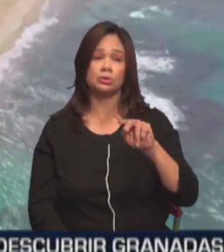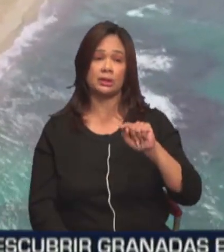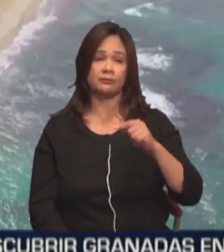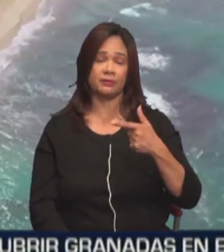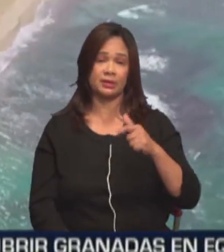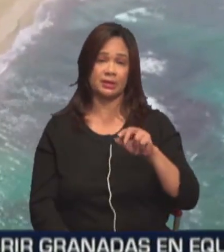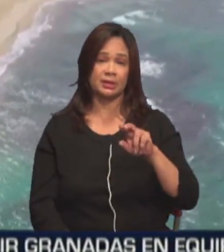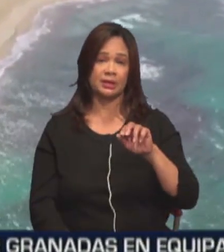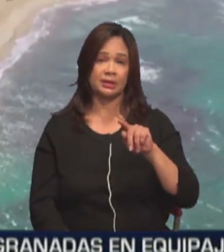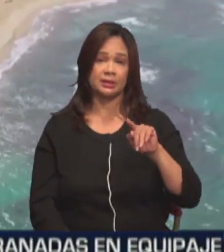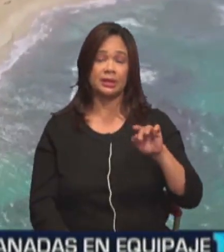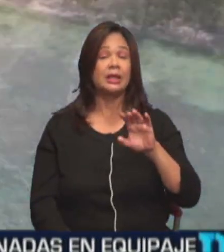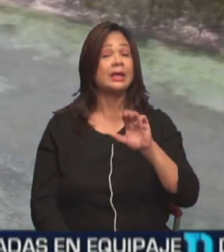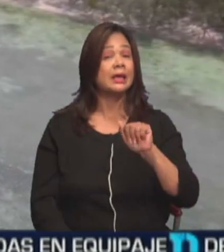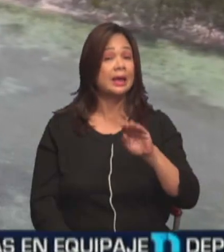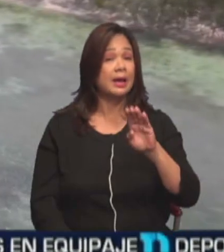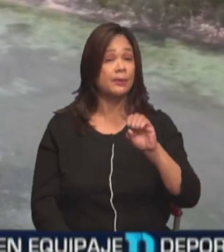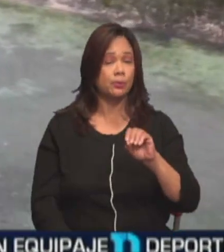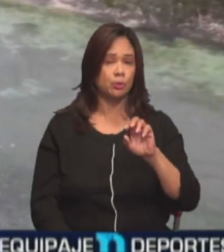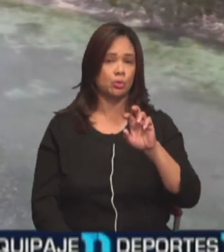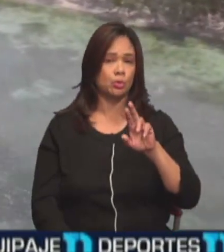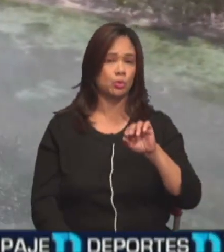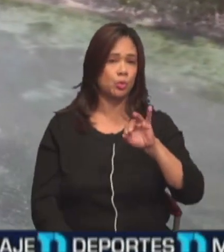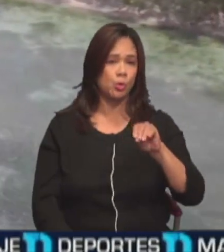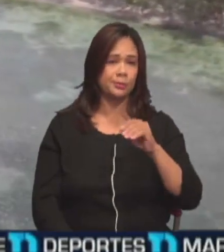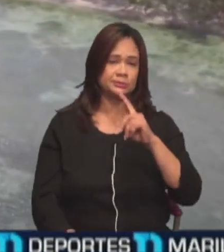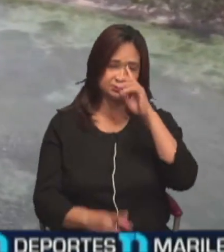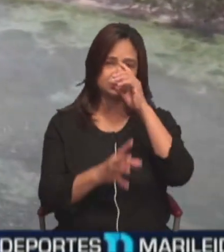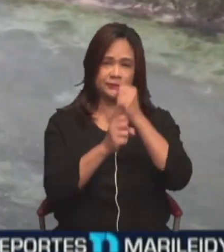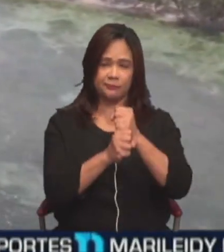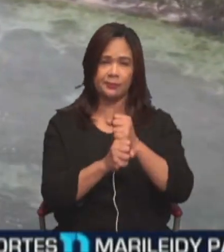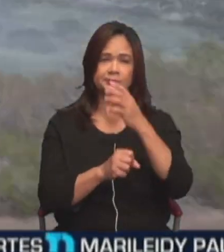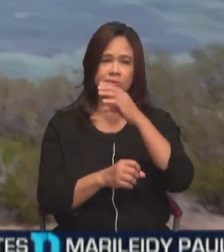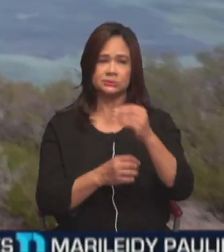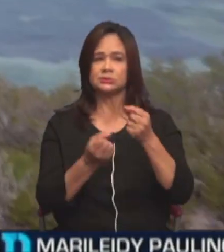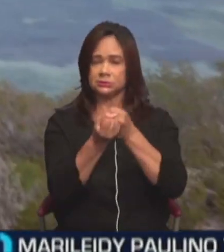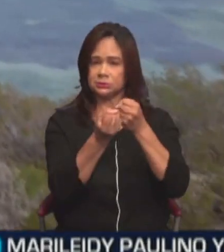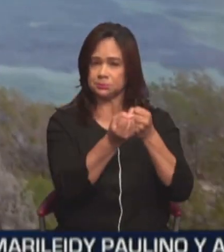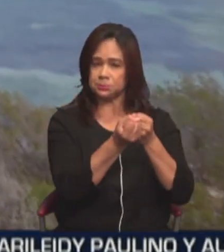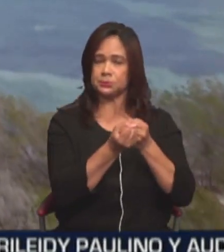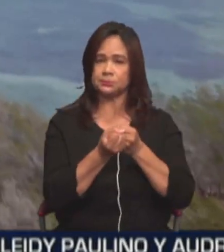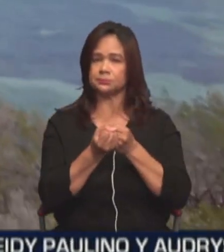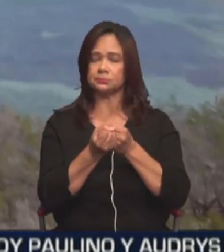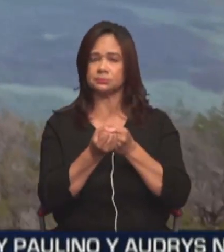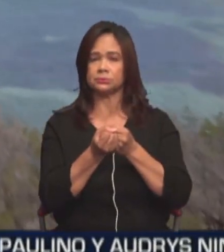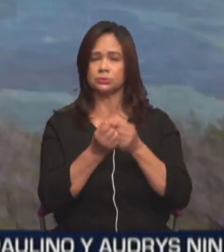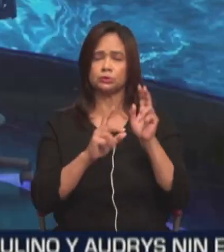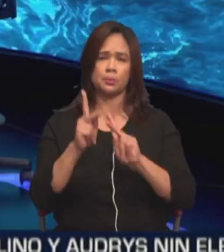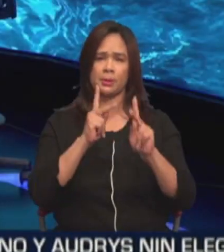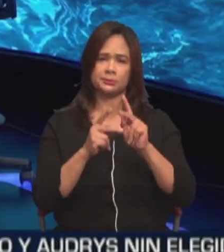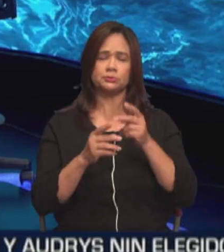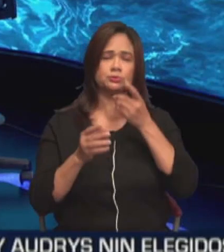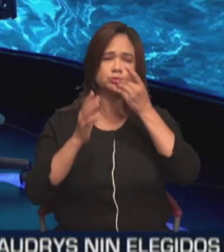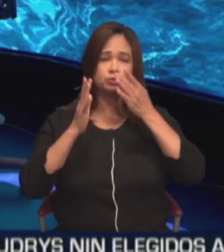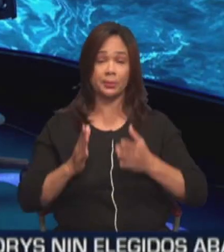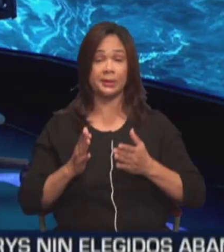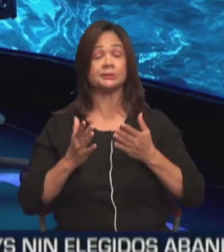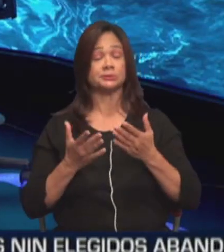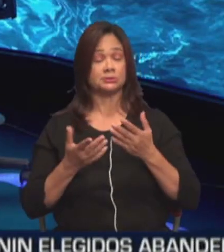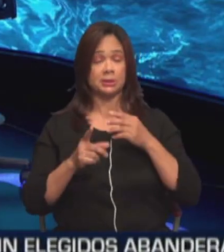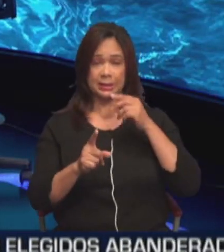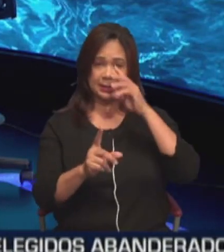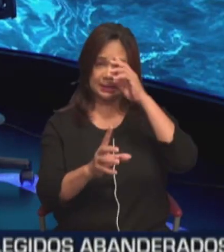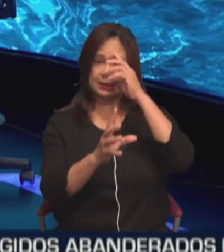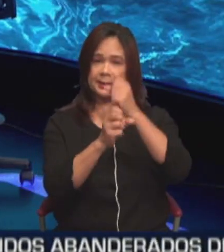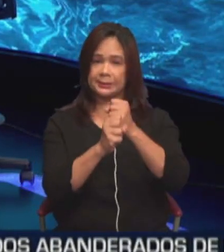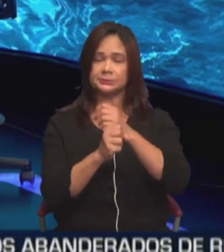también para Cabo Rojo. Exacto. Eso es confianza, eso es ejemplo, eso es apoyo a lo de ellos mismos. Y gente nuestra, son dominicanos que están apostando al